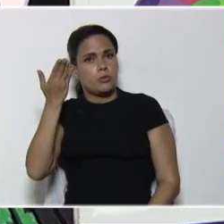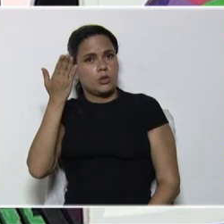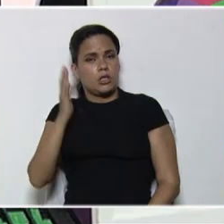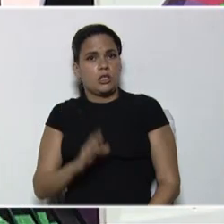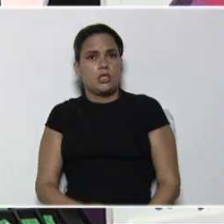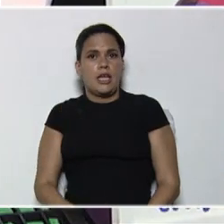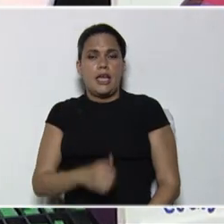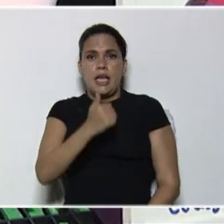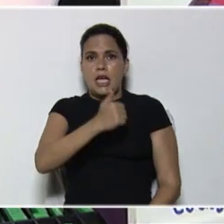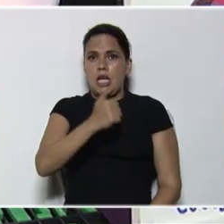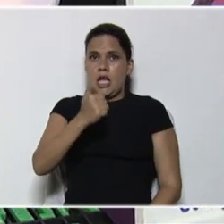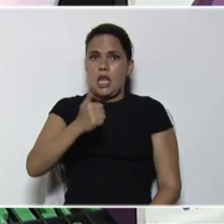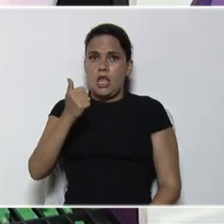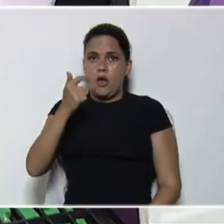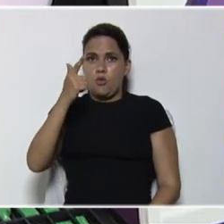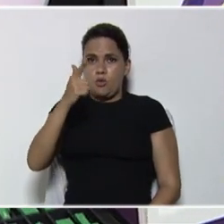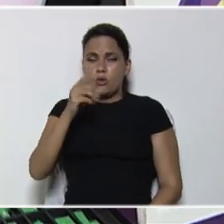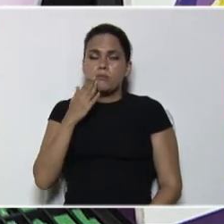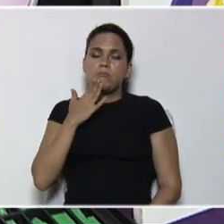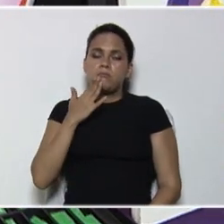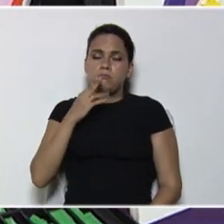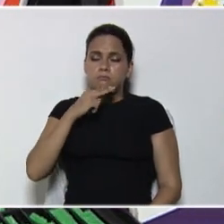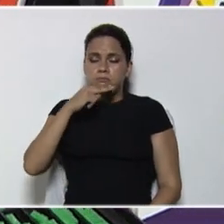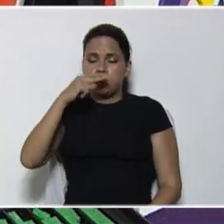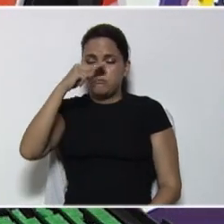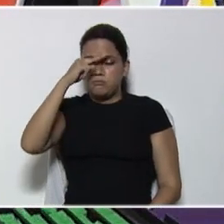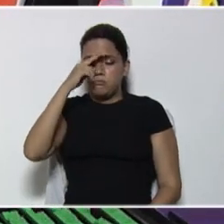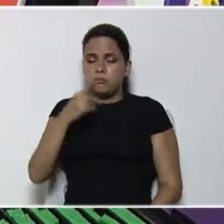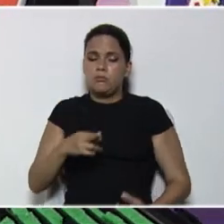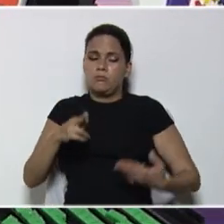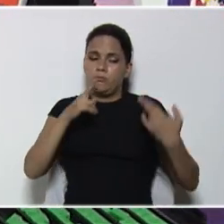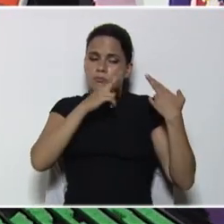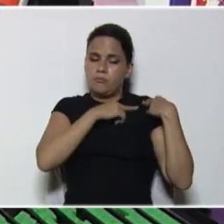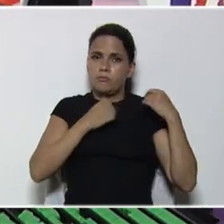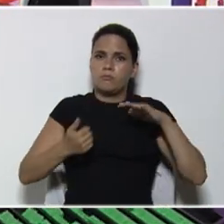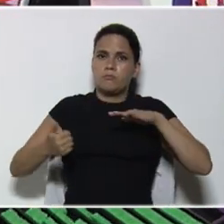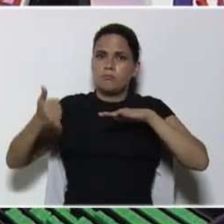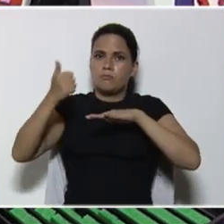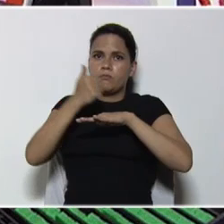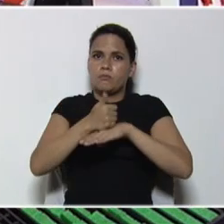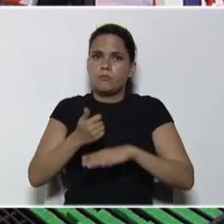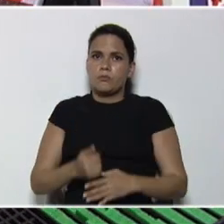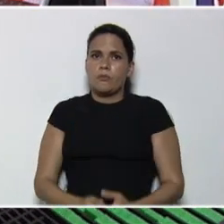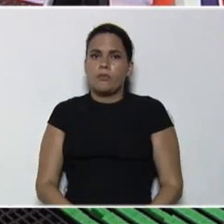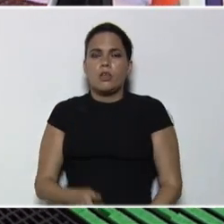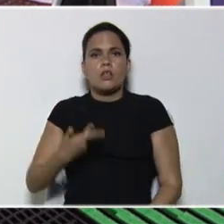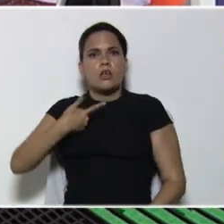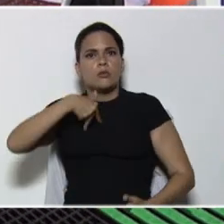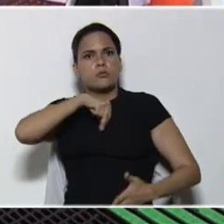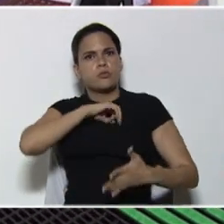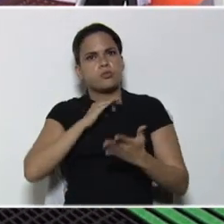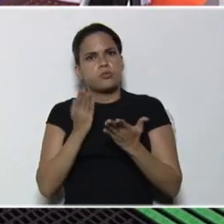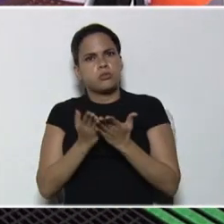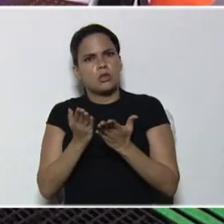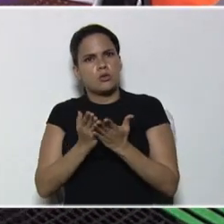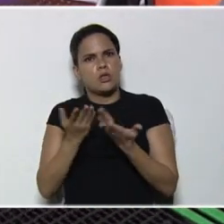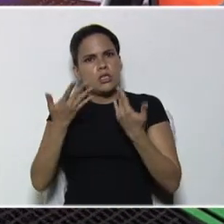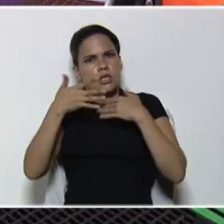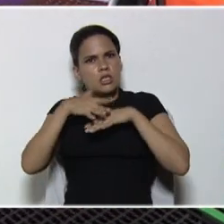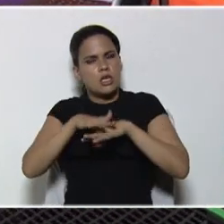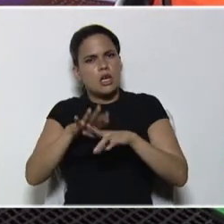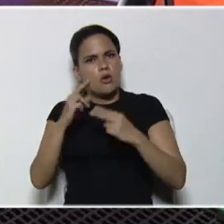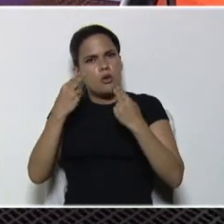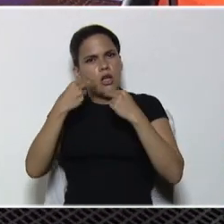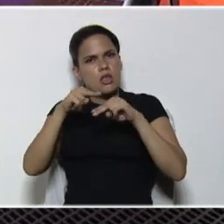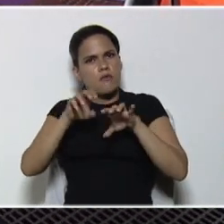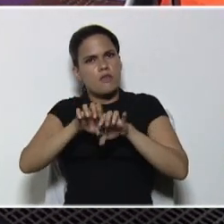que cada uno, de esos padres, cada uno, de esos representantes, y responsables, de nuestros estudiantes, integrados, en el